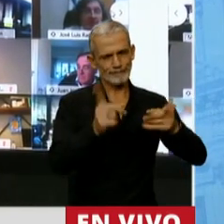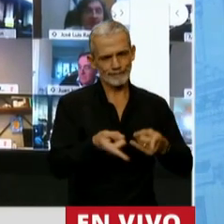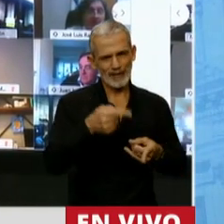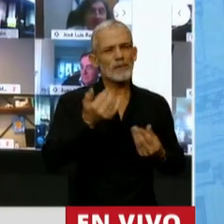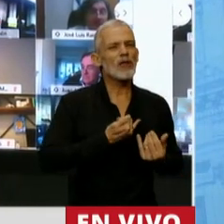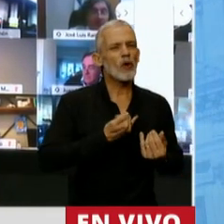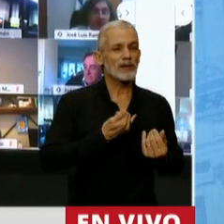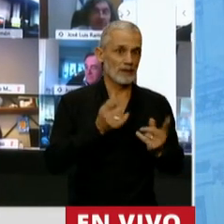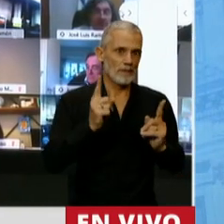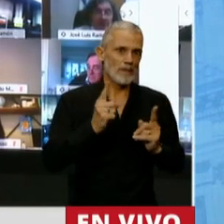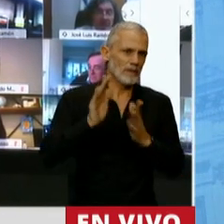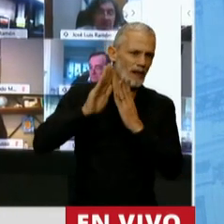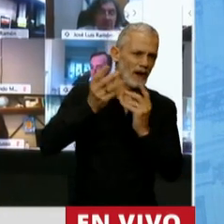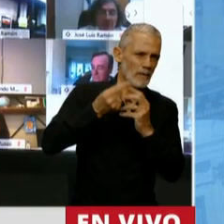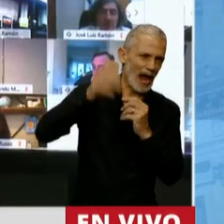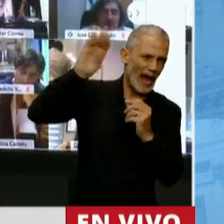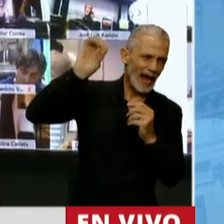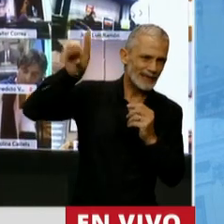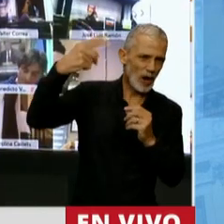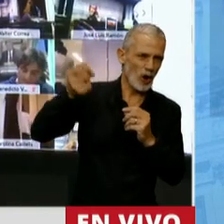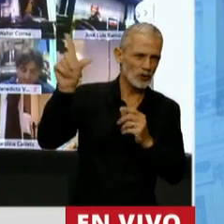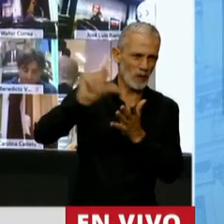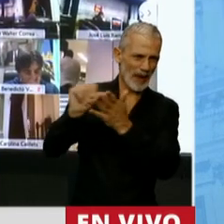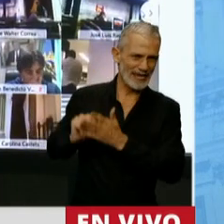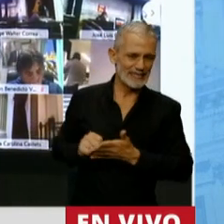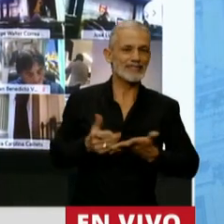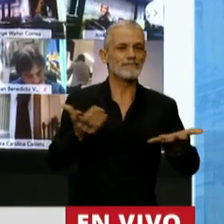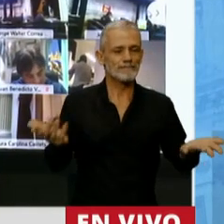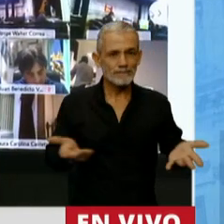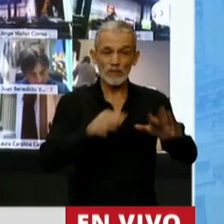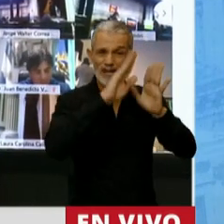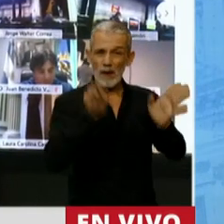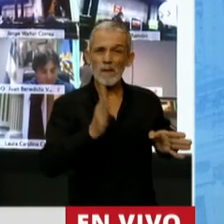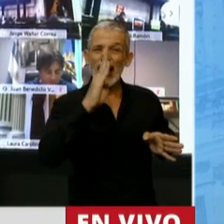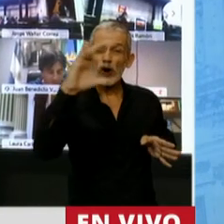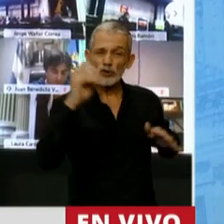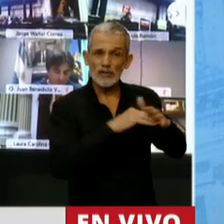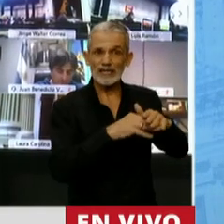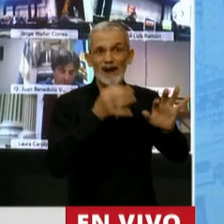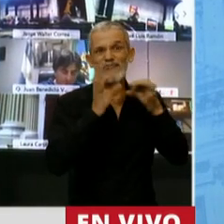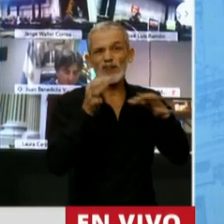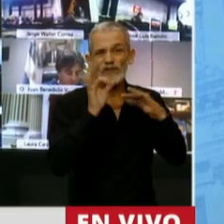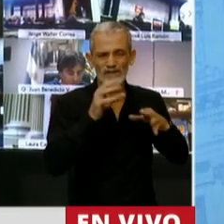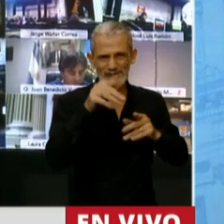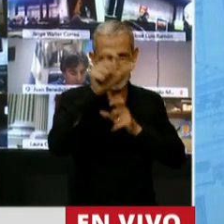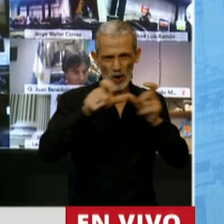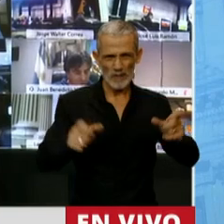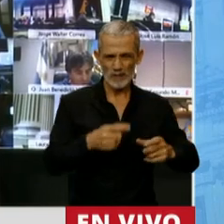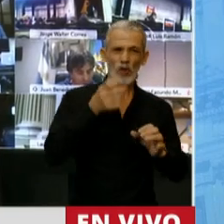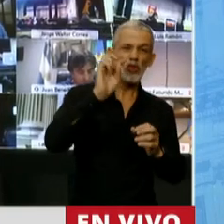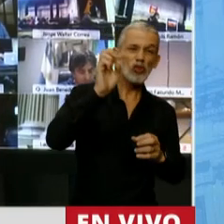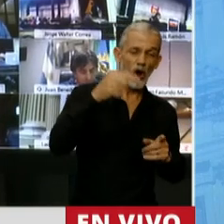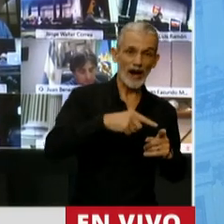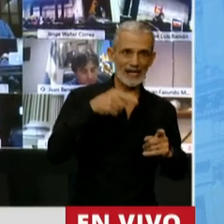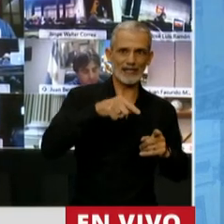parte de ese proceso de fuga de capitales. Fueron parte de las reservas que el Banco Central vendió a esos compradores y que estos